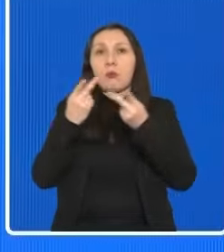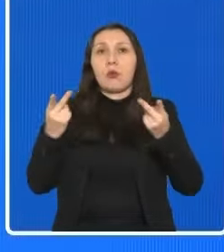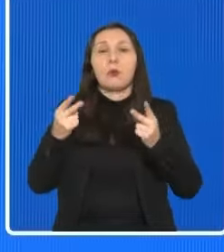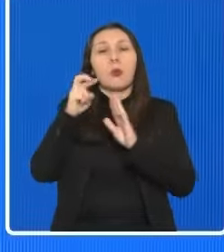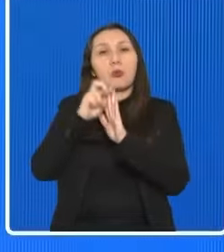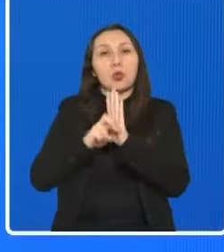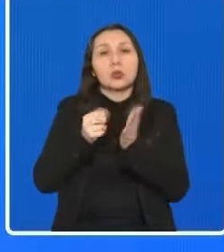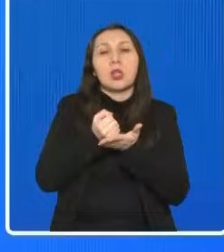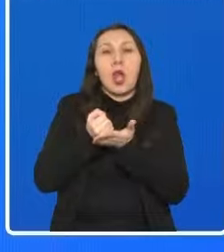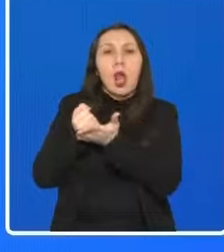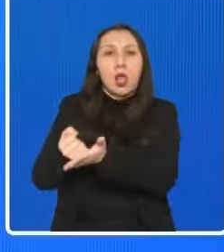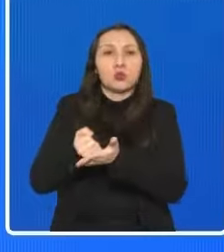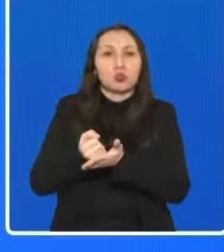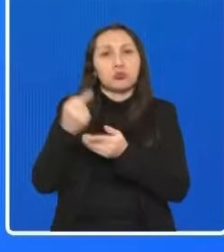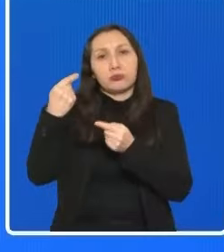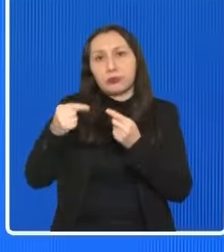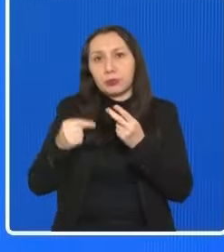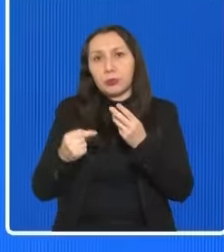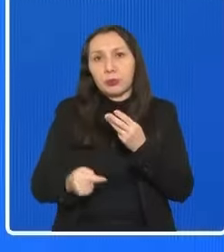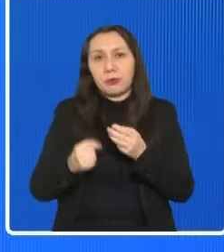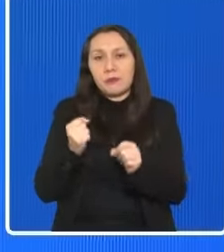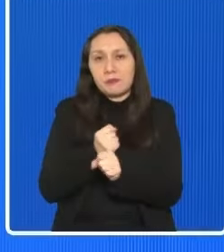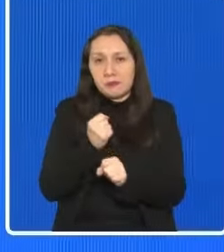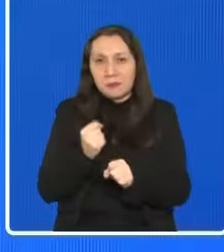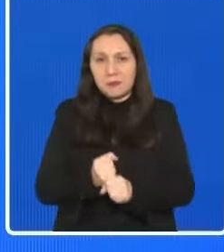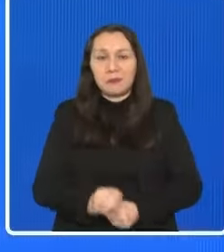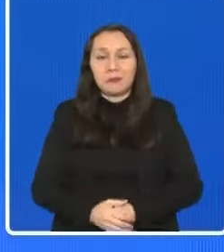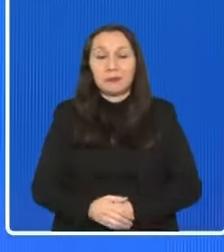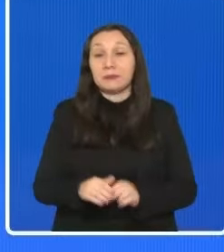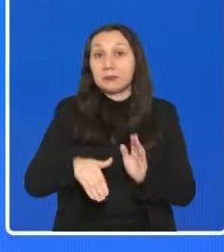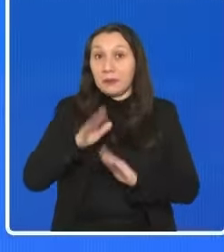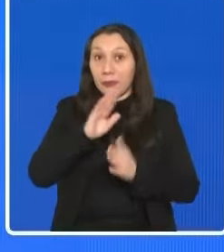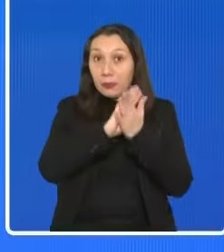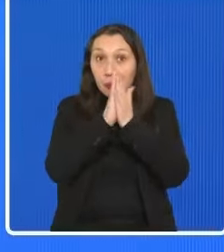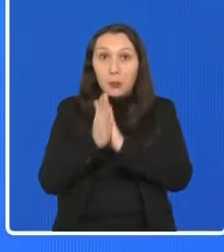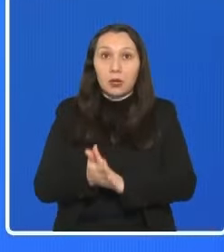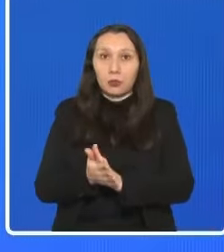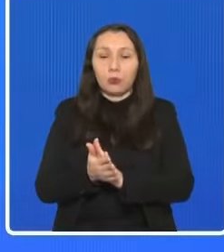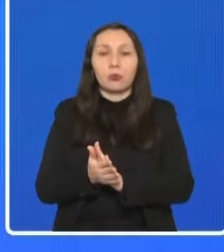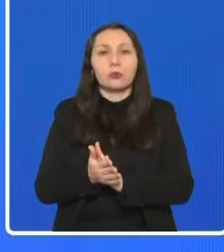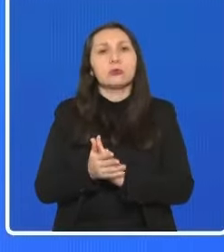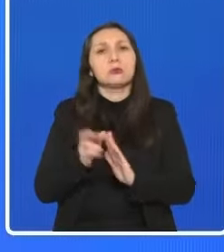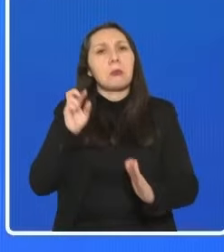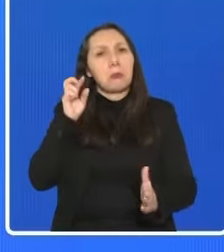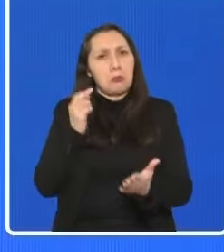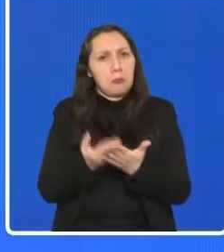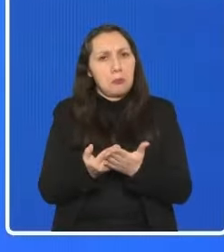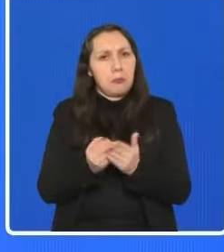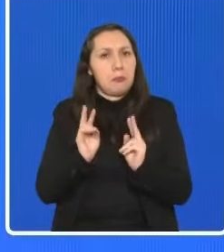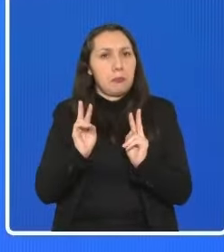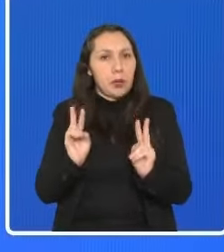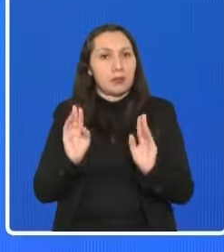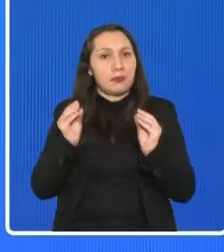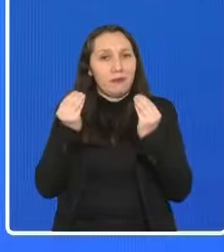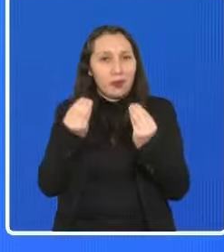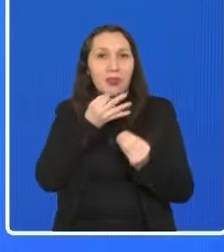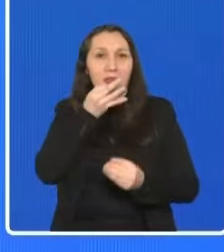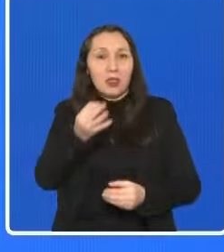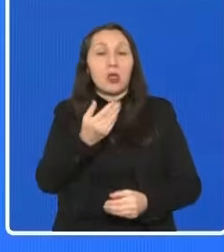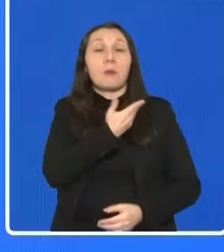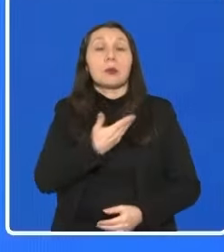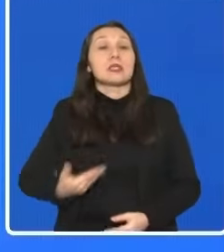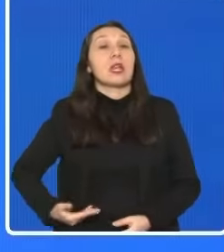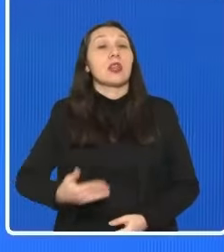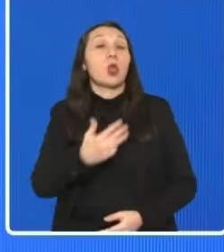proyectos cooperativos, entre otras tareas. Y por sobre todo, de manera pacífica. Como bien decía el Presidente Lula, hay algo que